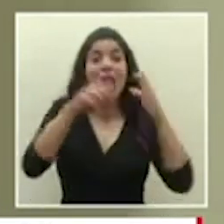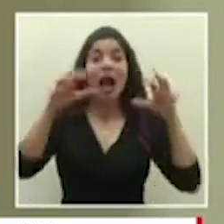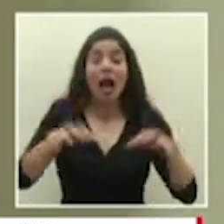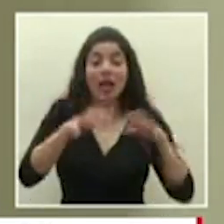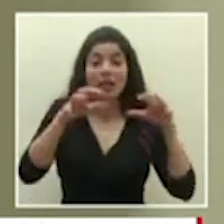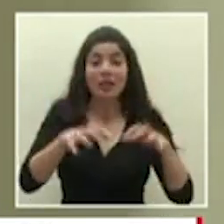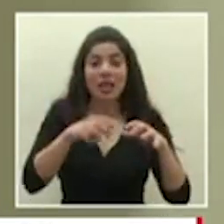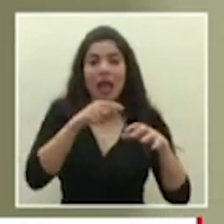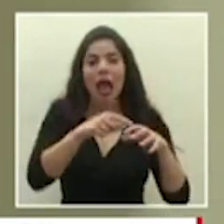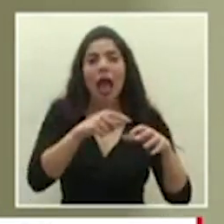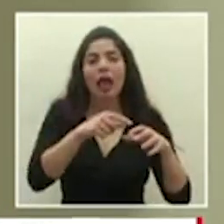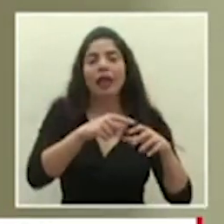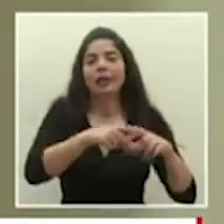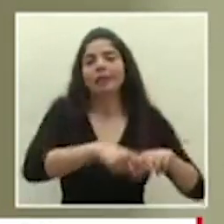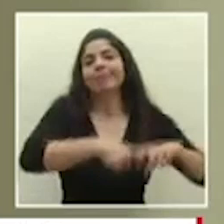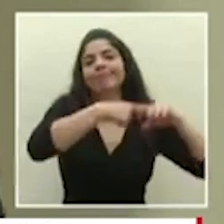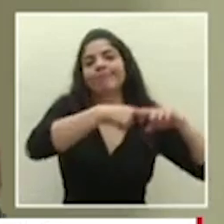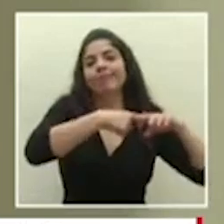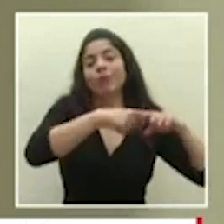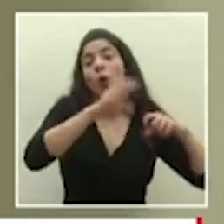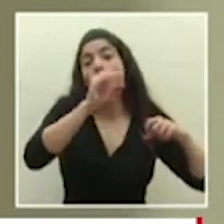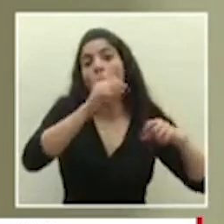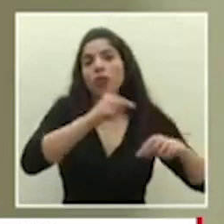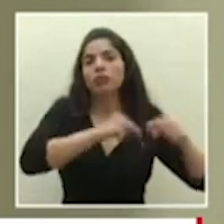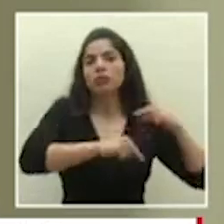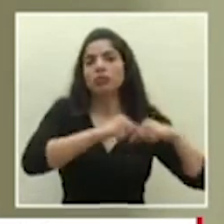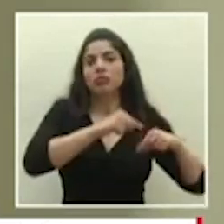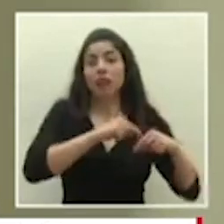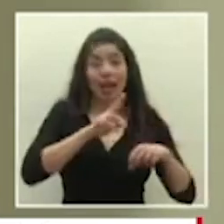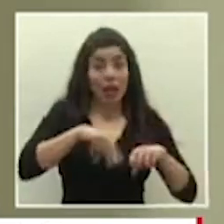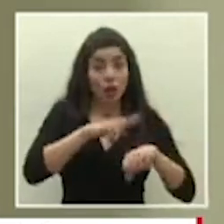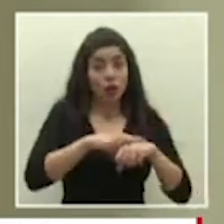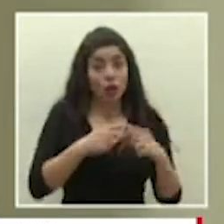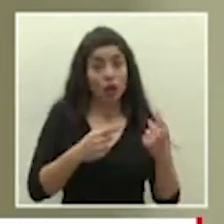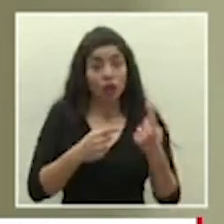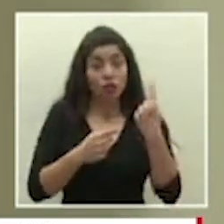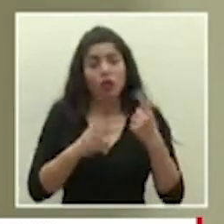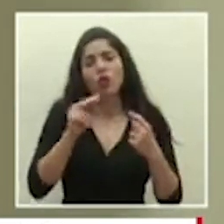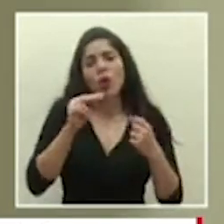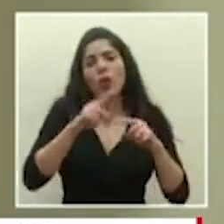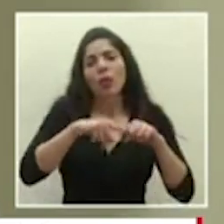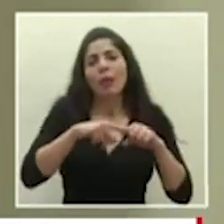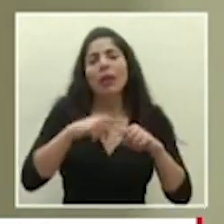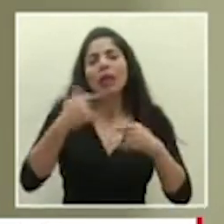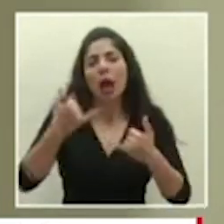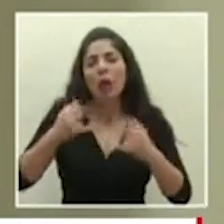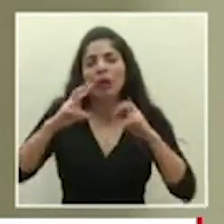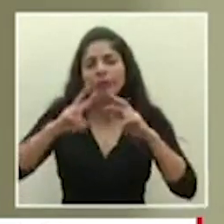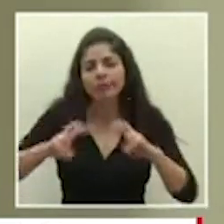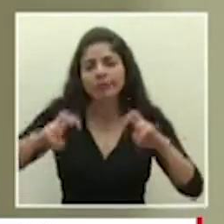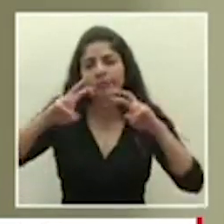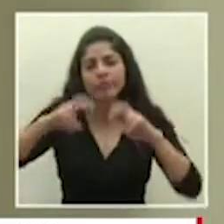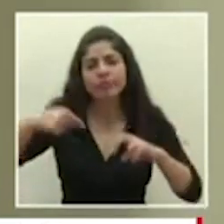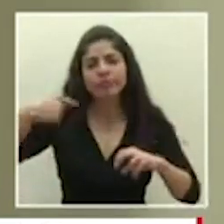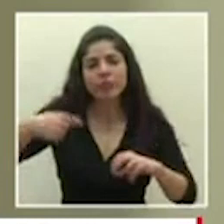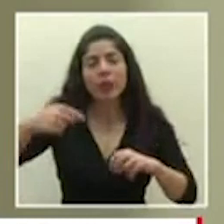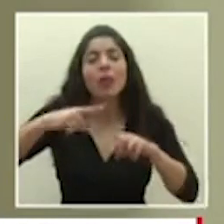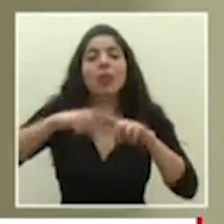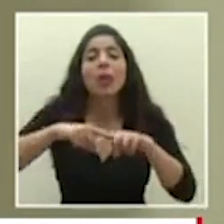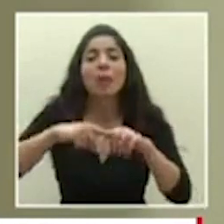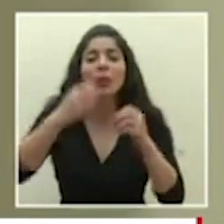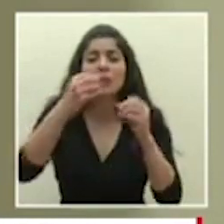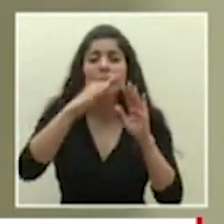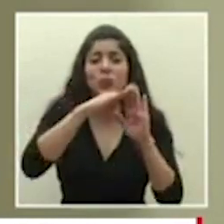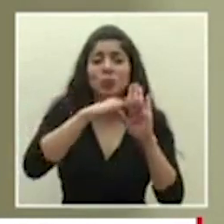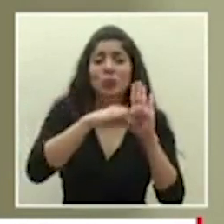se ponga en pausa o incluso vaya para atrás no necesariamente a nivel nacional pero todo eso son valoraciones que estamos constantemente haciendo de acuerdo a muchos parámetros